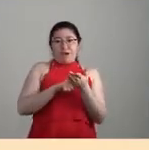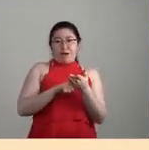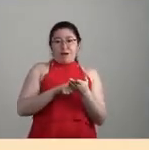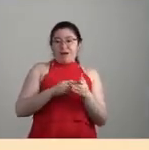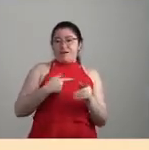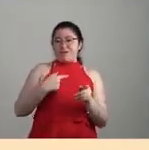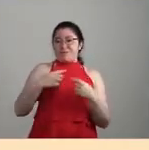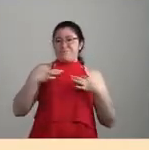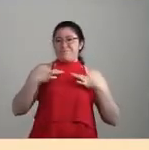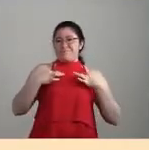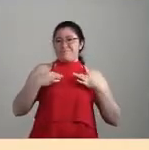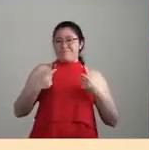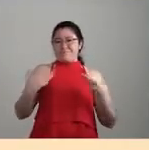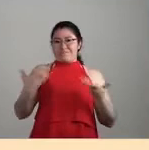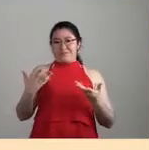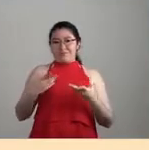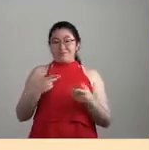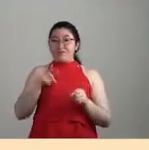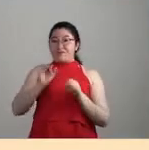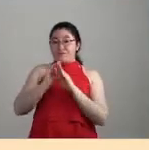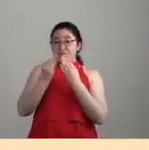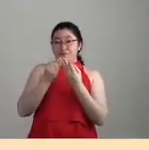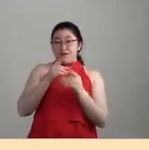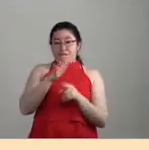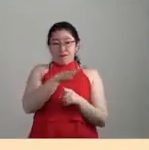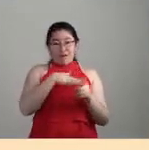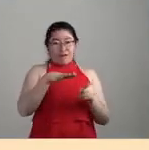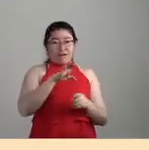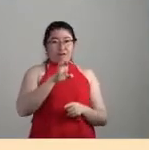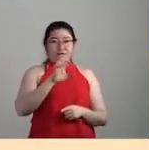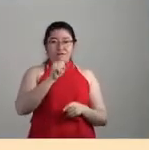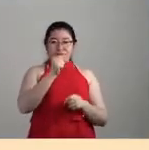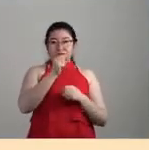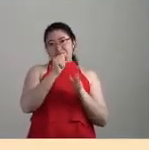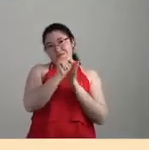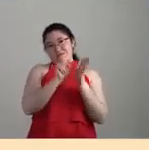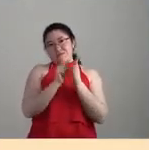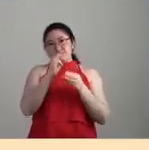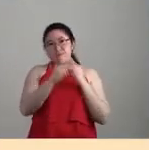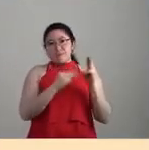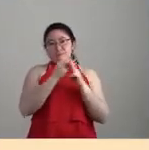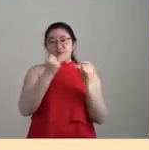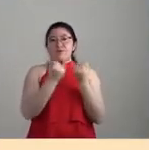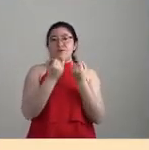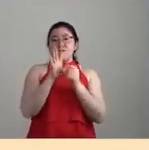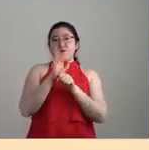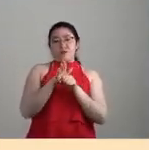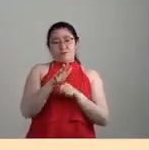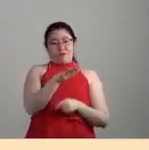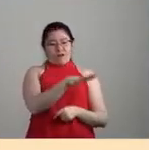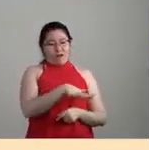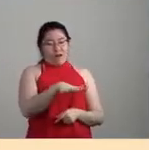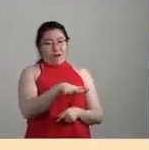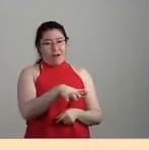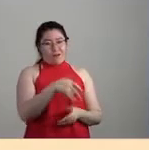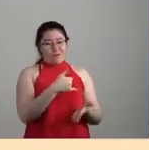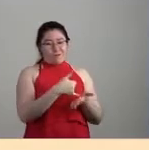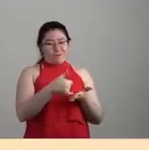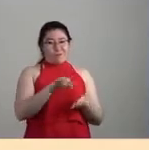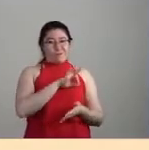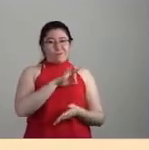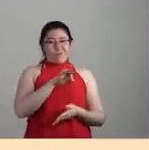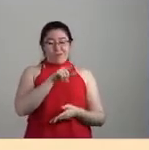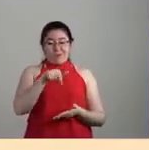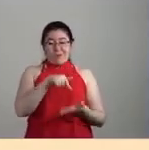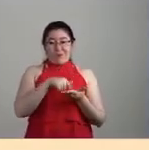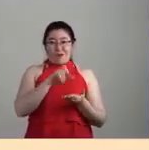sistema mundo. Del mismo modo, la explotación de lo que fue el suelo fértil del medio oeste pues fue fundamental para